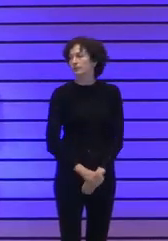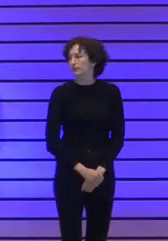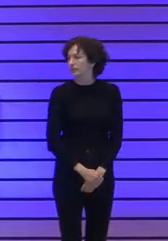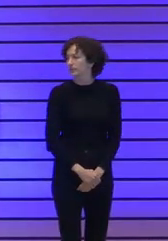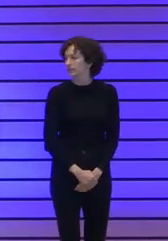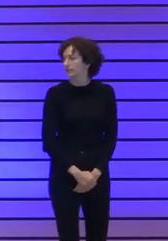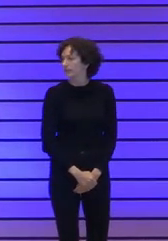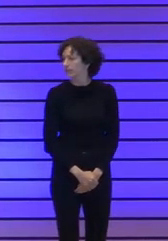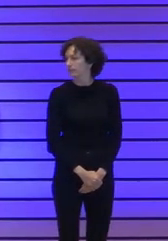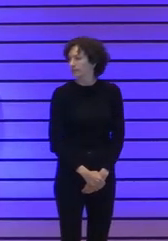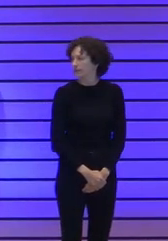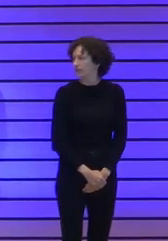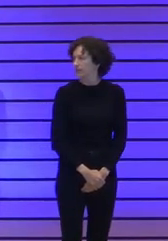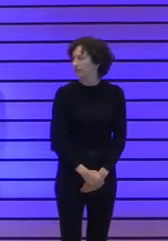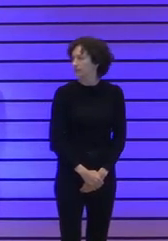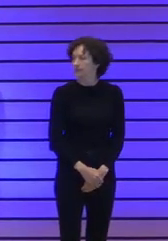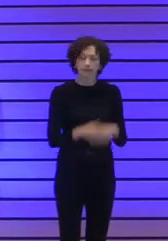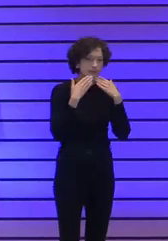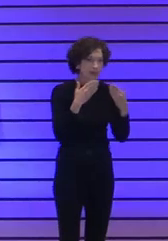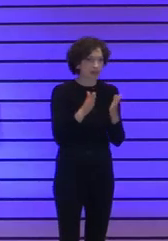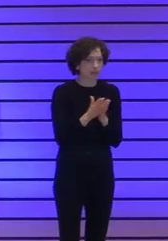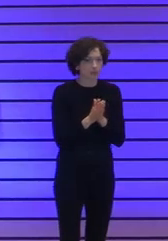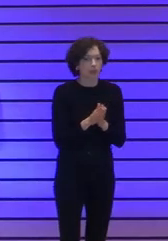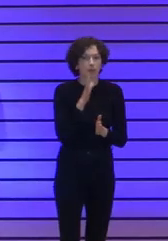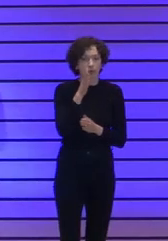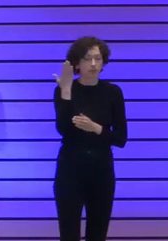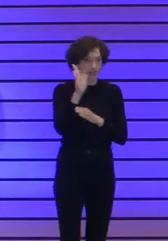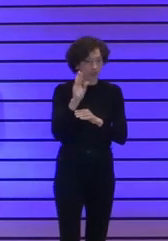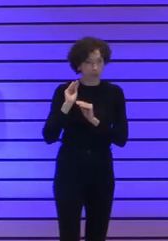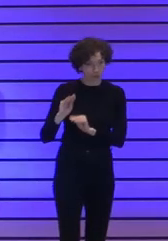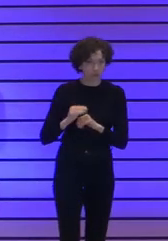muchas gracias compañera por esa presentación